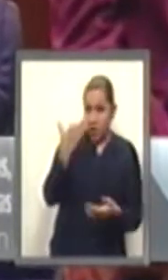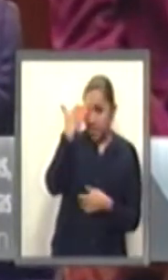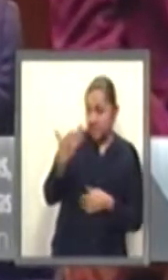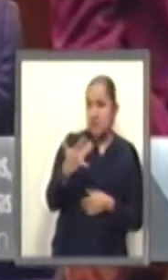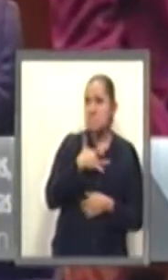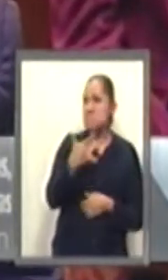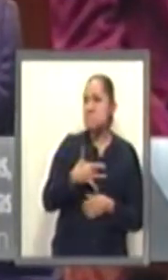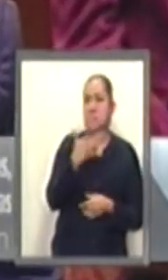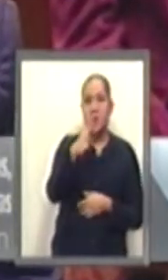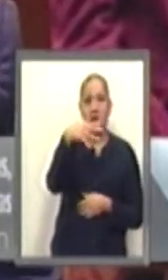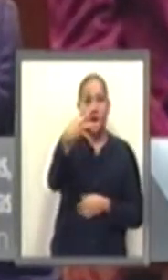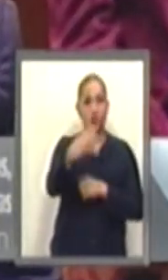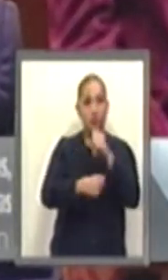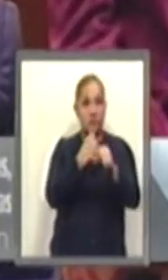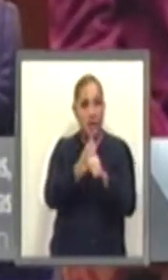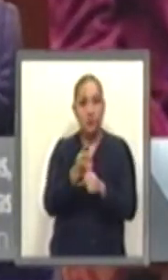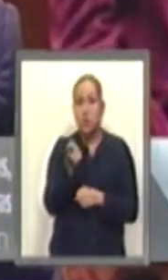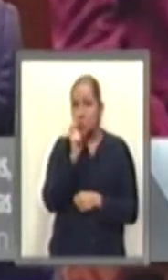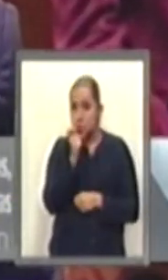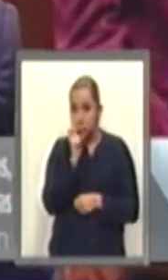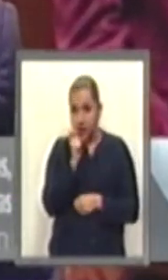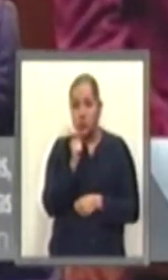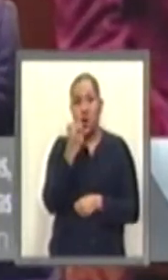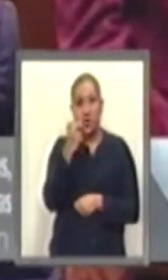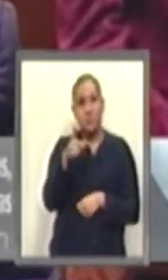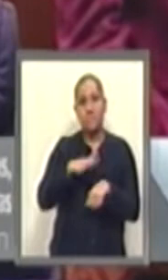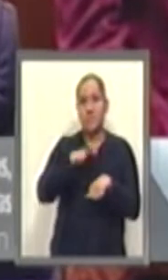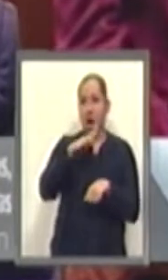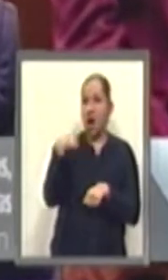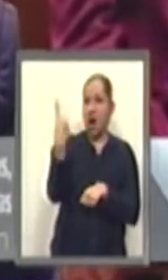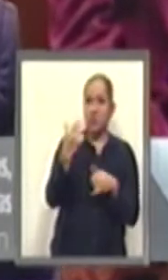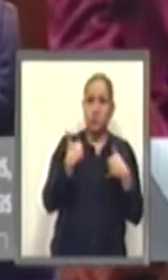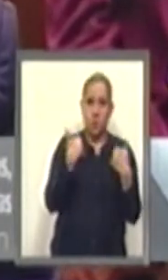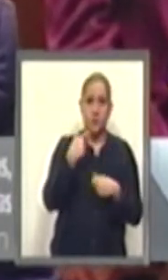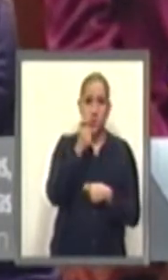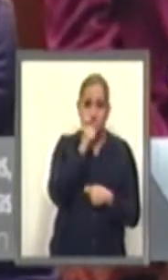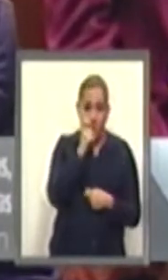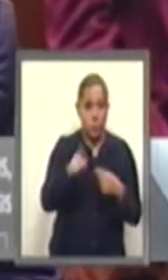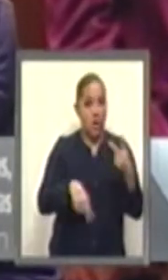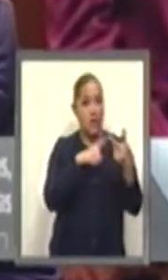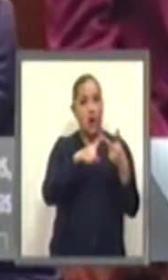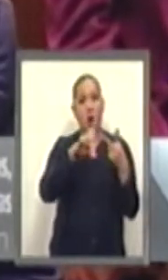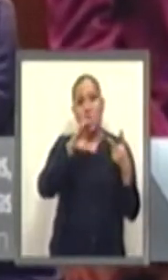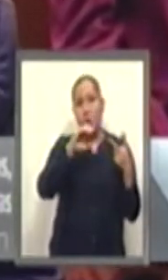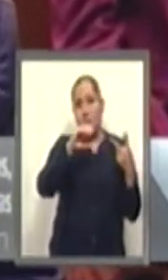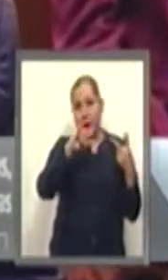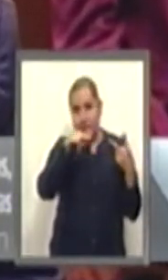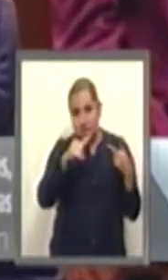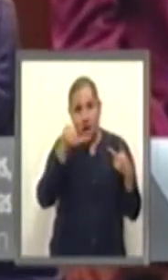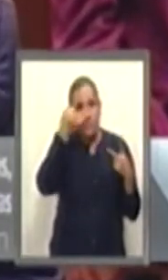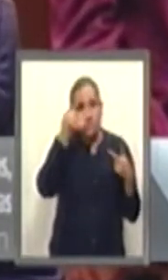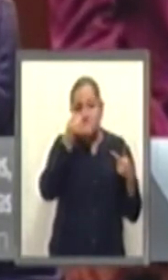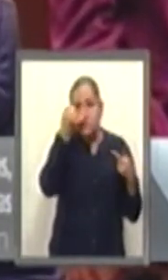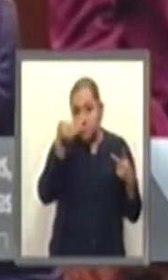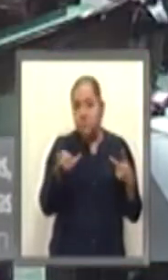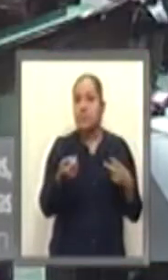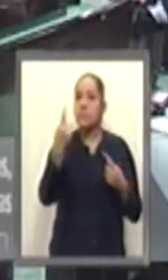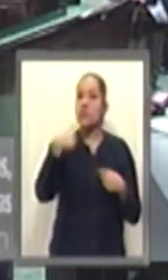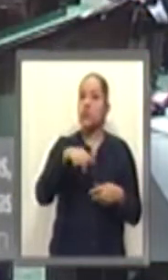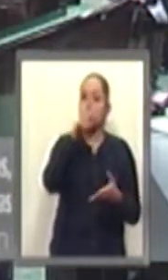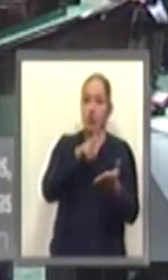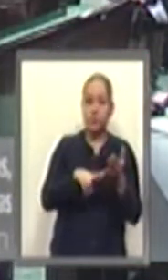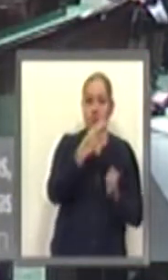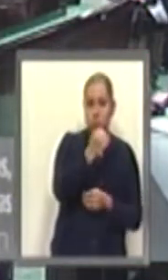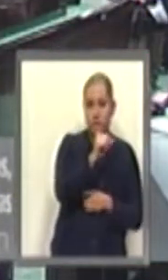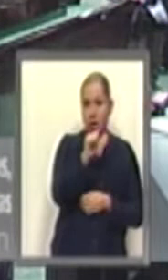años, siendo la marihuana la de mayor consumo, seguida de la cocaína. Tan solo en el Distrito Federal de dos mil nueve al